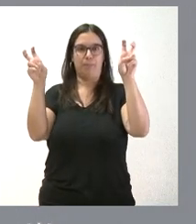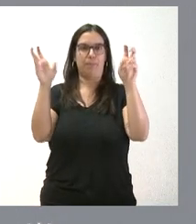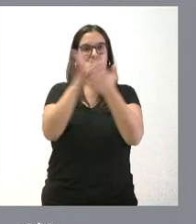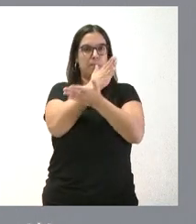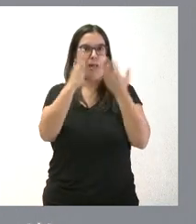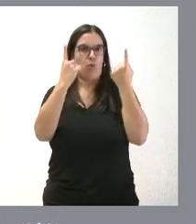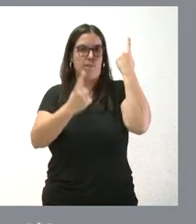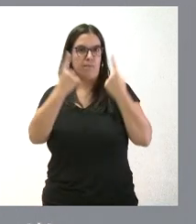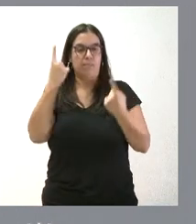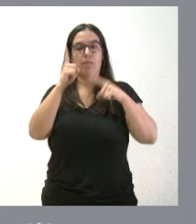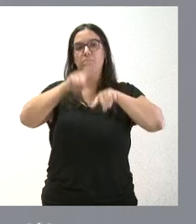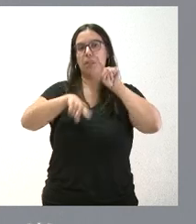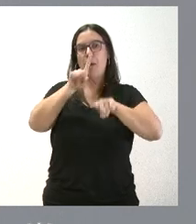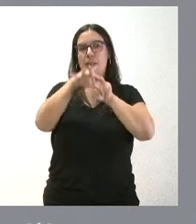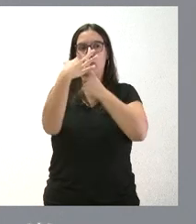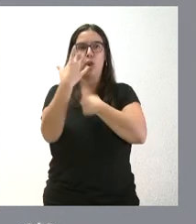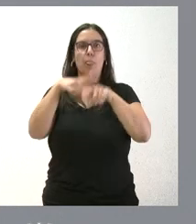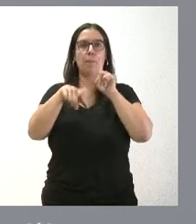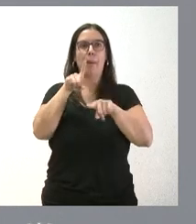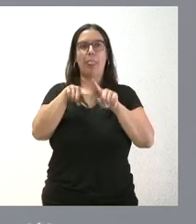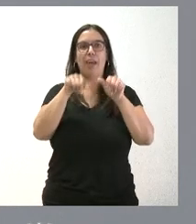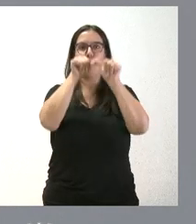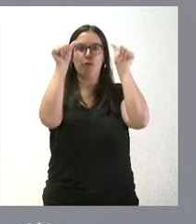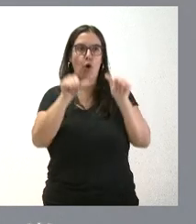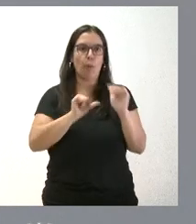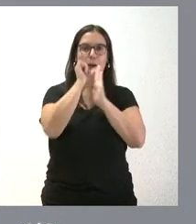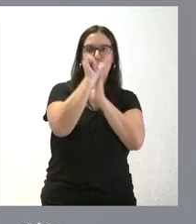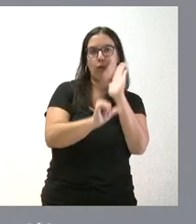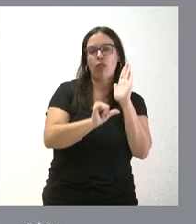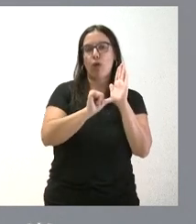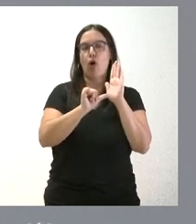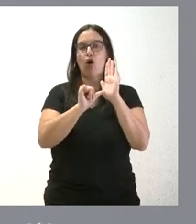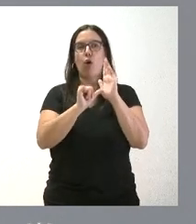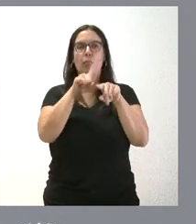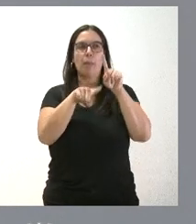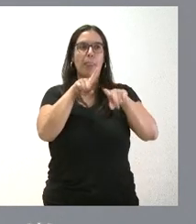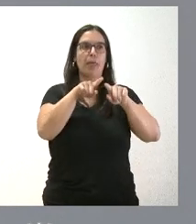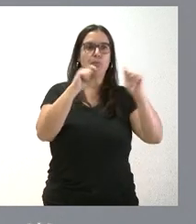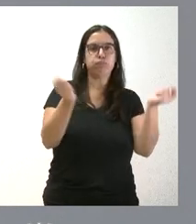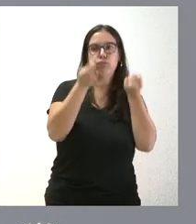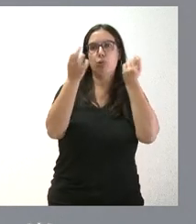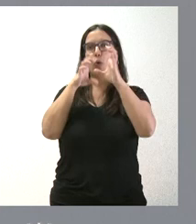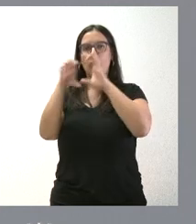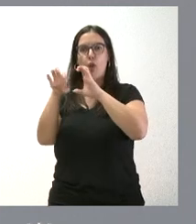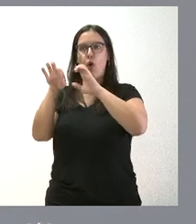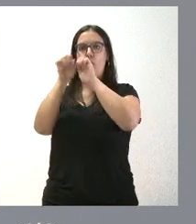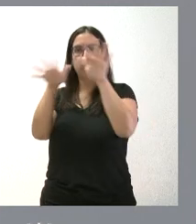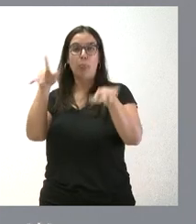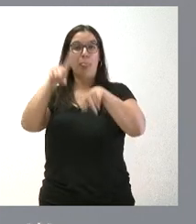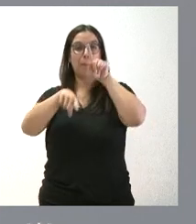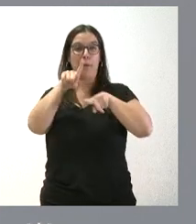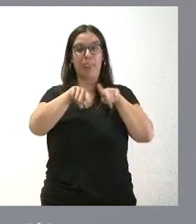función de las circunstancias del soporte, bien sea de comunicación o del tipo promocional, pues se utilizará en función de